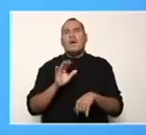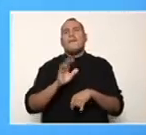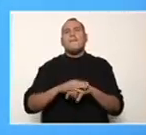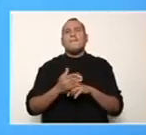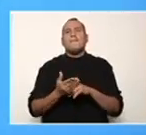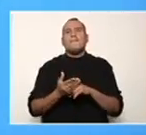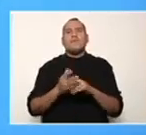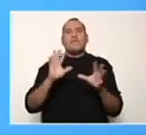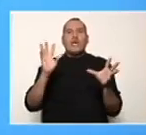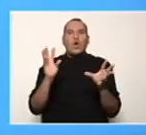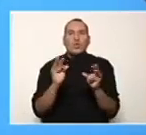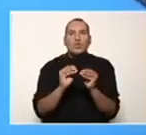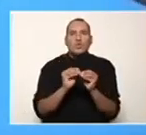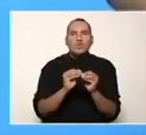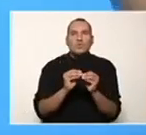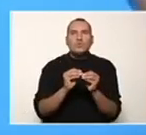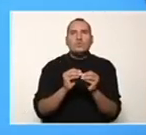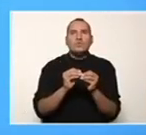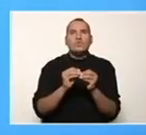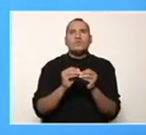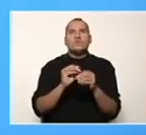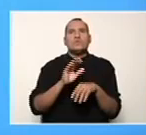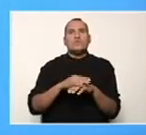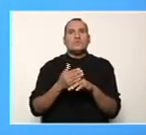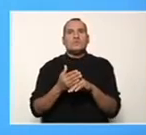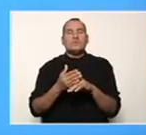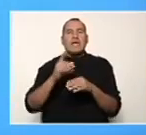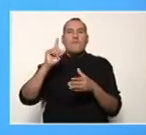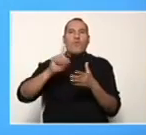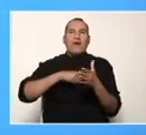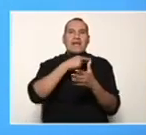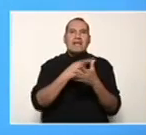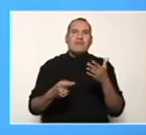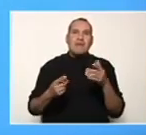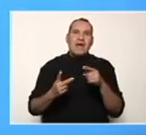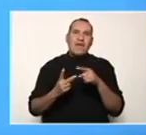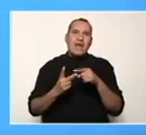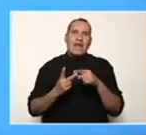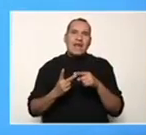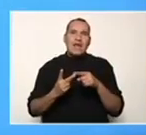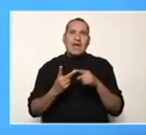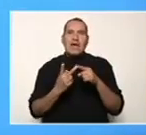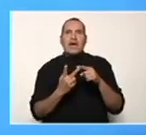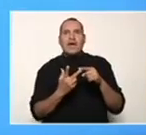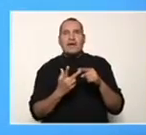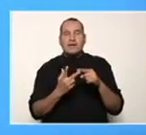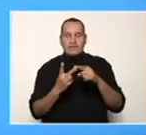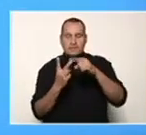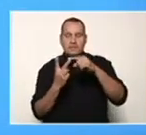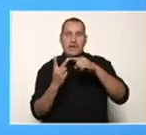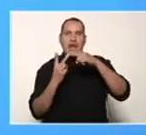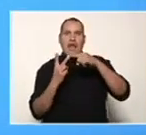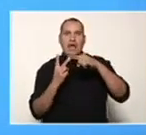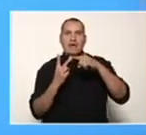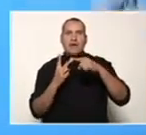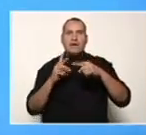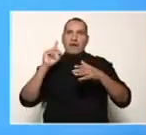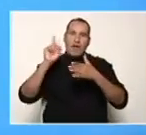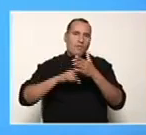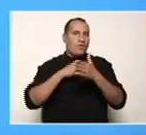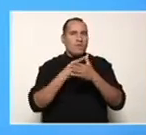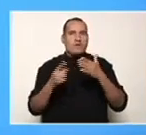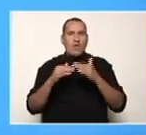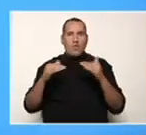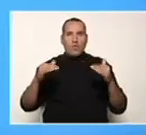qué la tendríamos racionalizada? Porque hemos eliminado la raíz del denominador. Es para eso